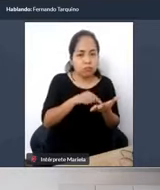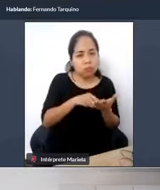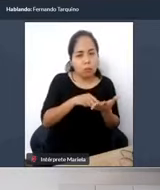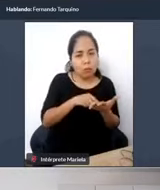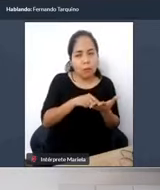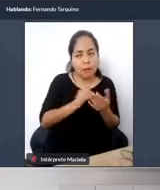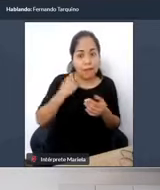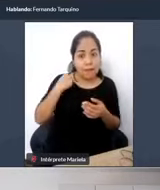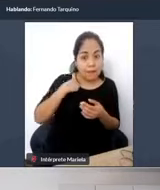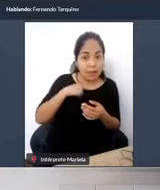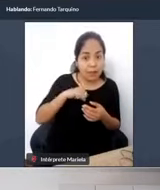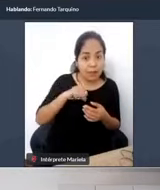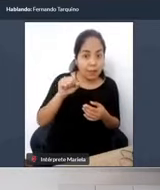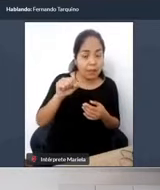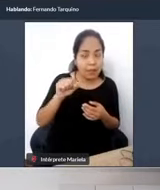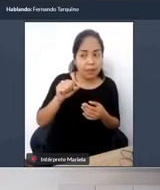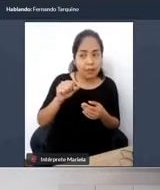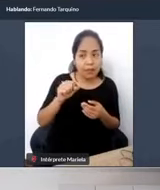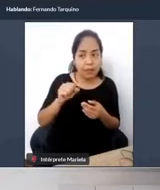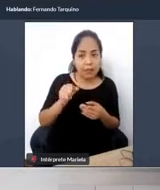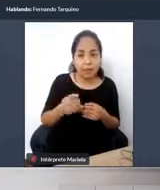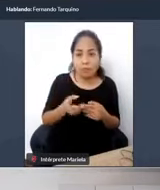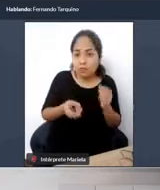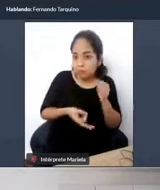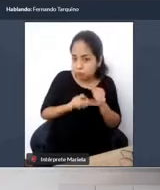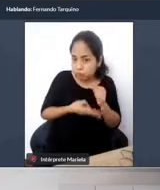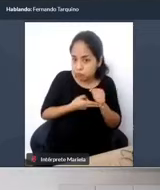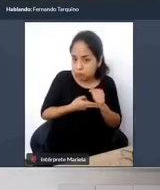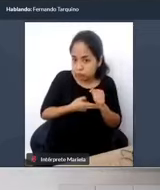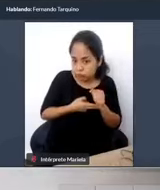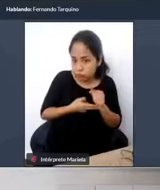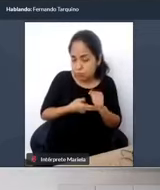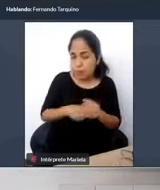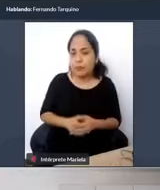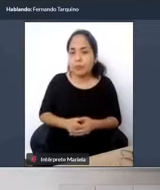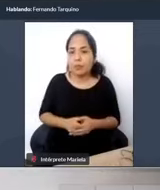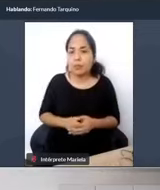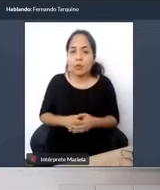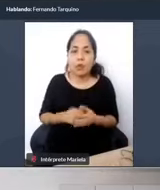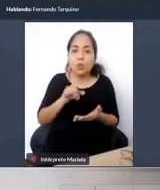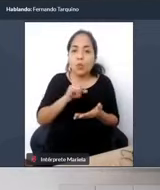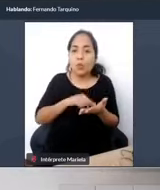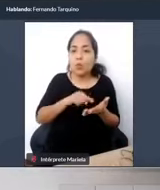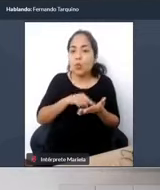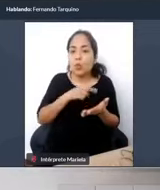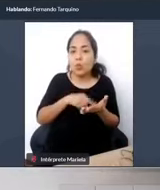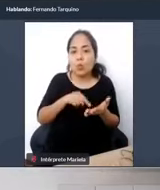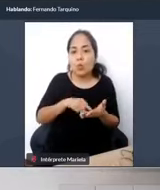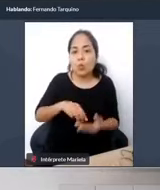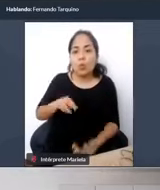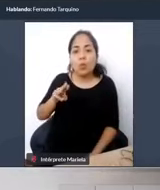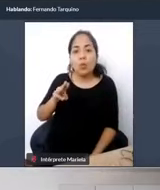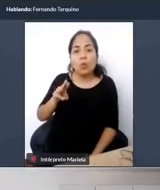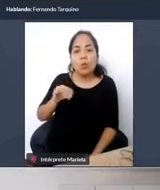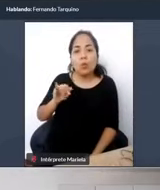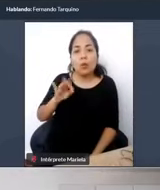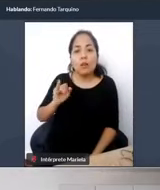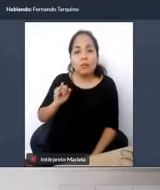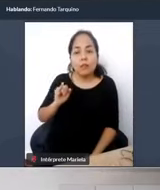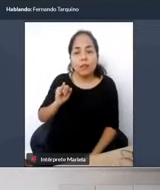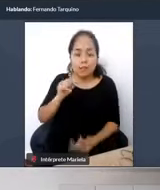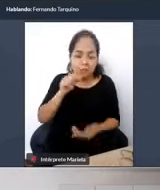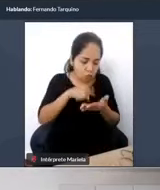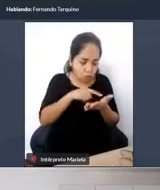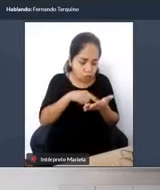usar tecnologías que ahora se conocen como wayfinding que sirve para para encontrar fácilmente el